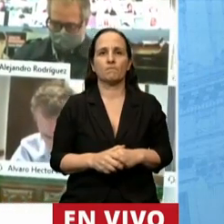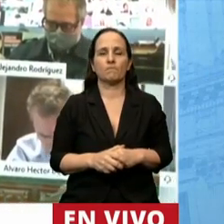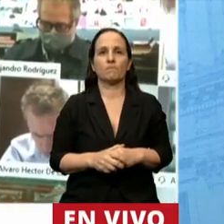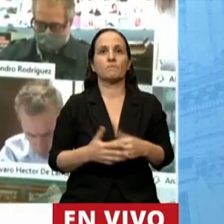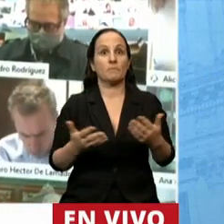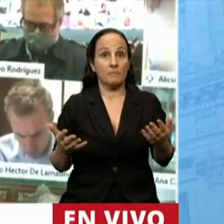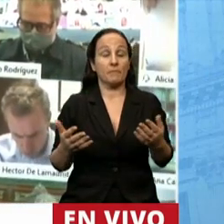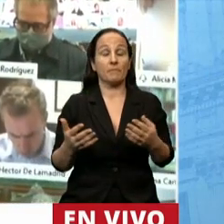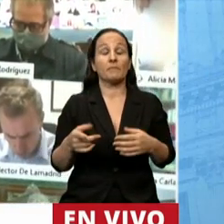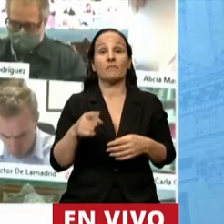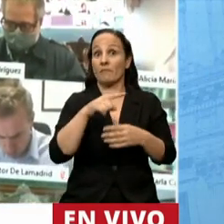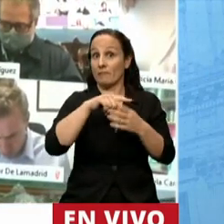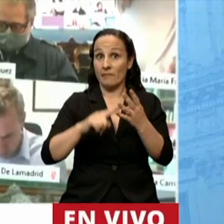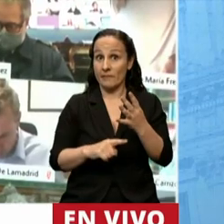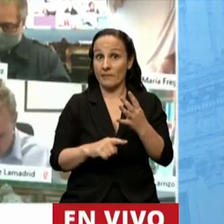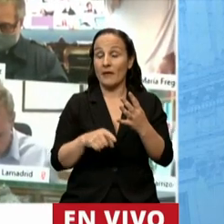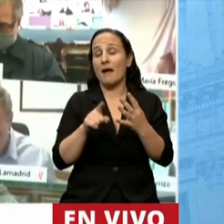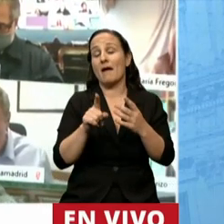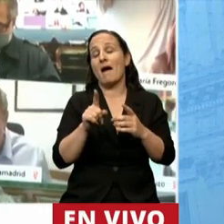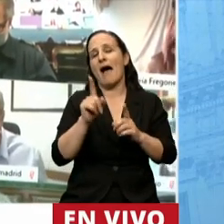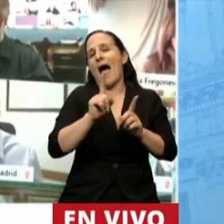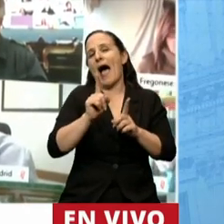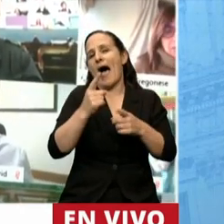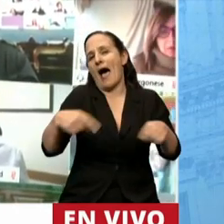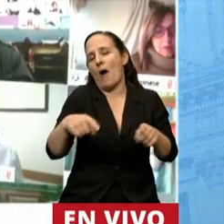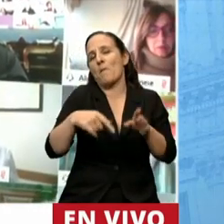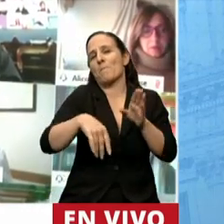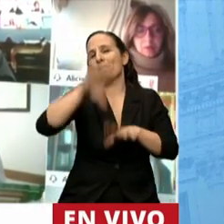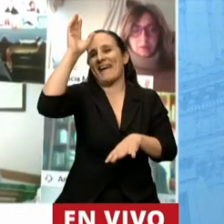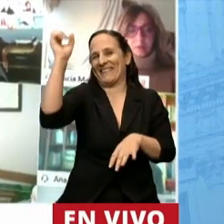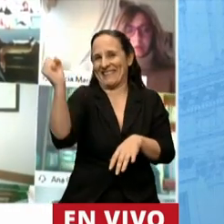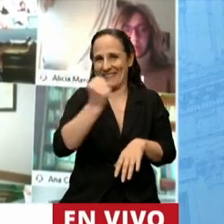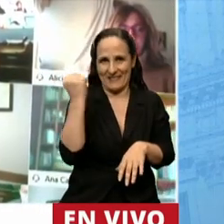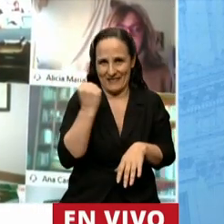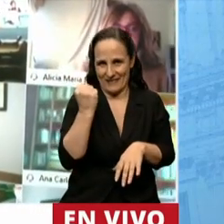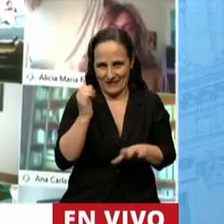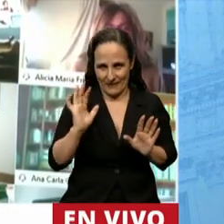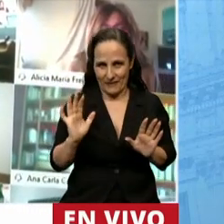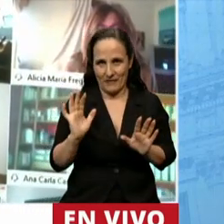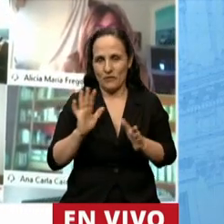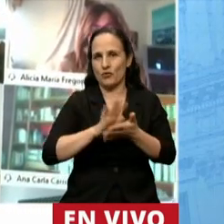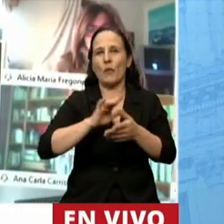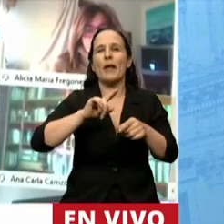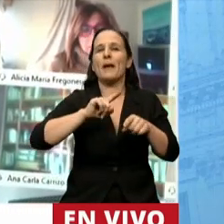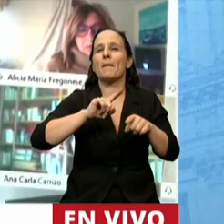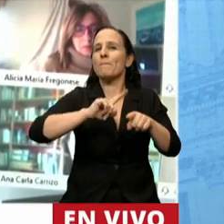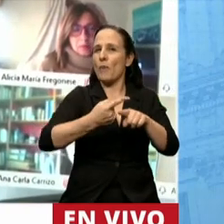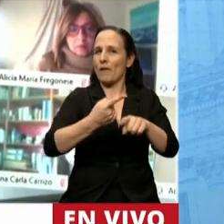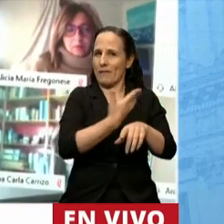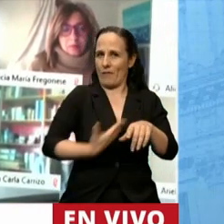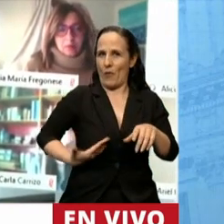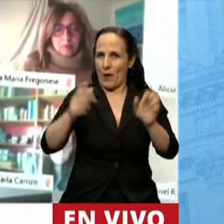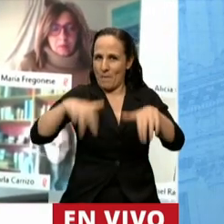Estas son algunas o los más destacadas de las políticas públicas que se fueron